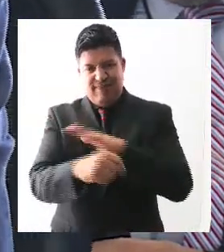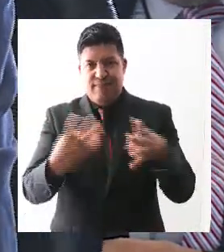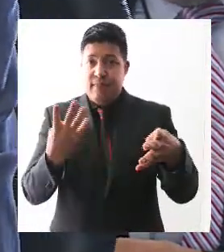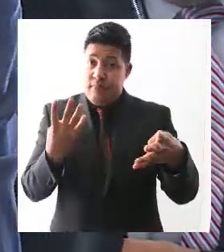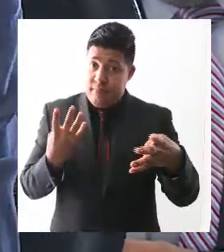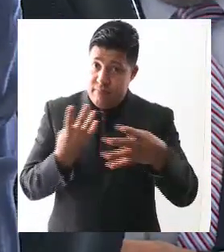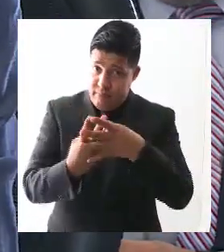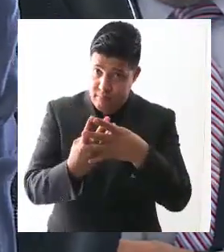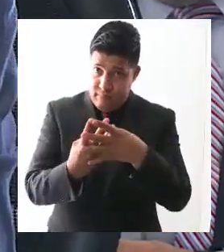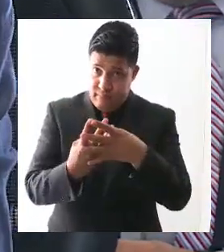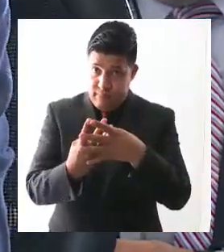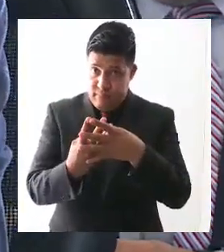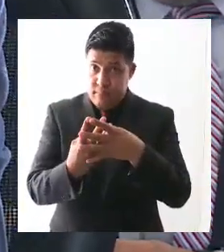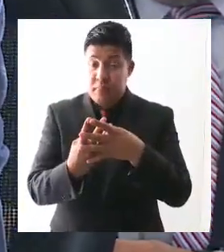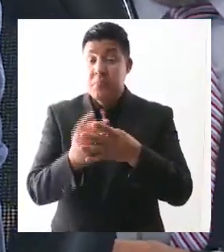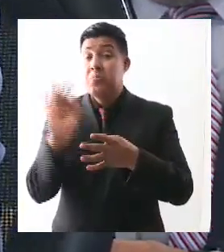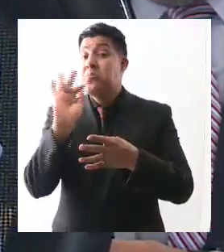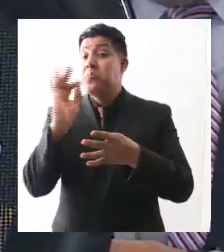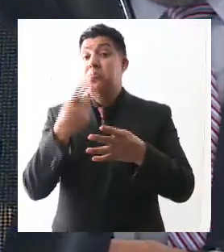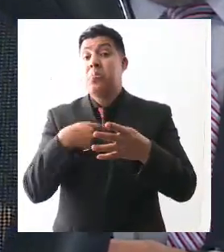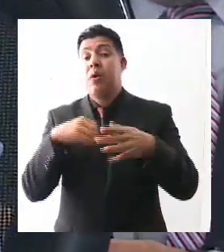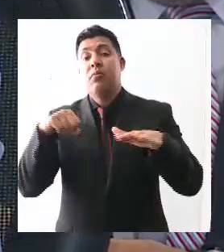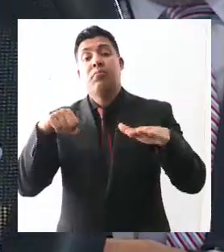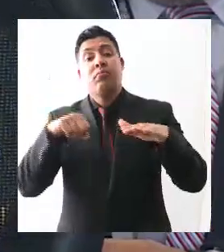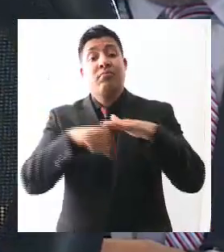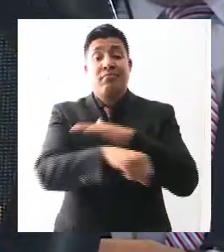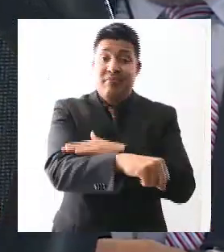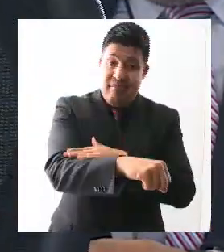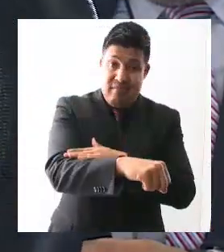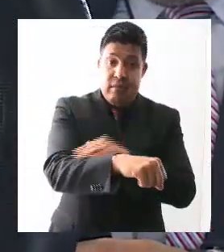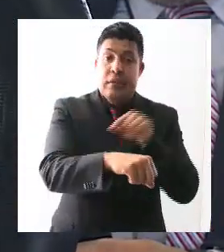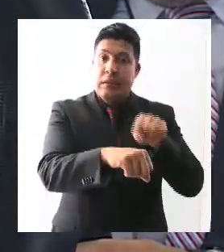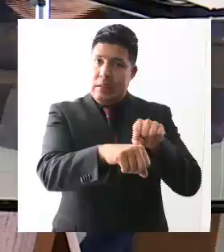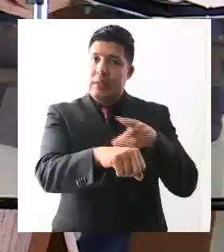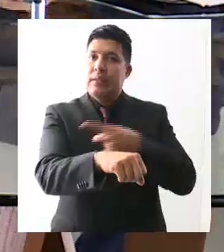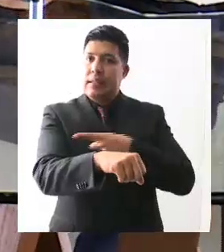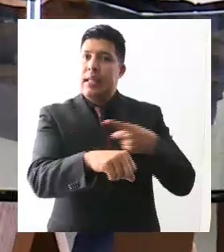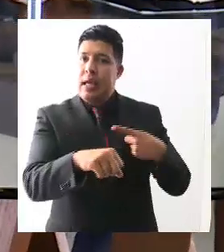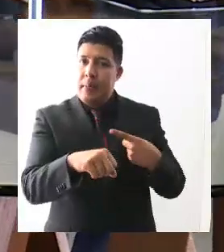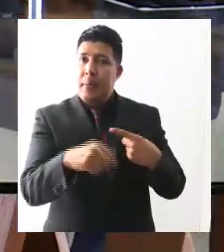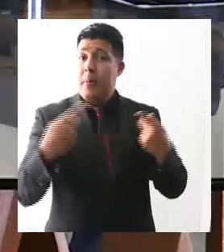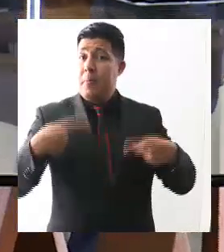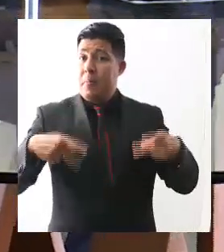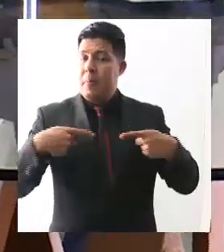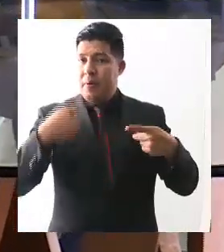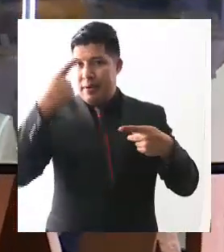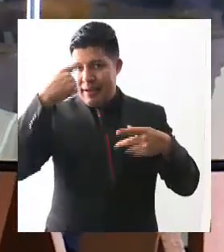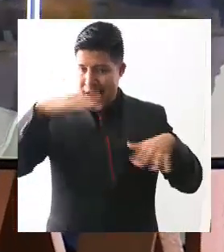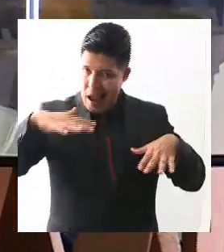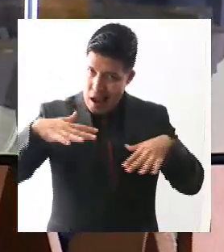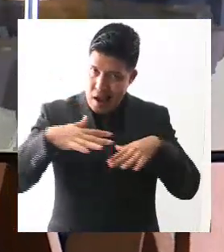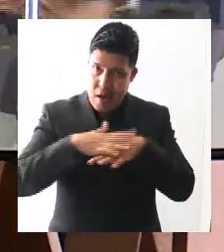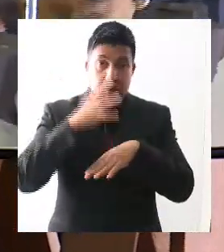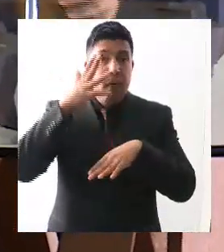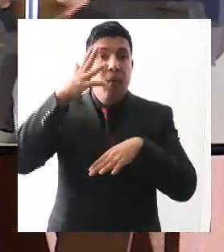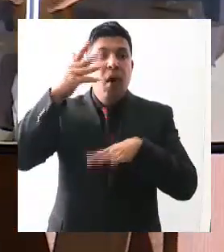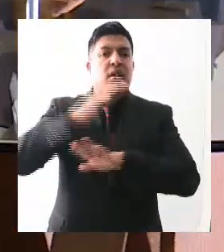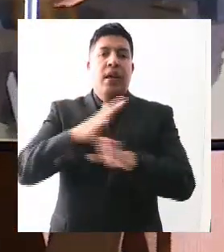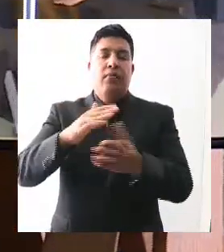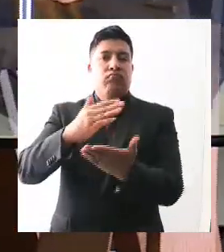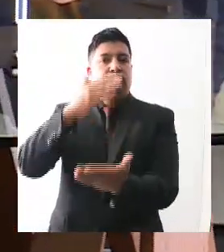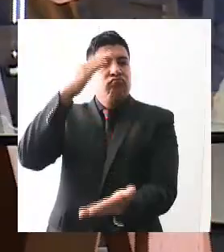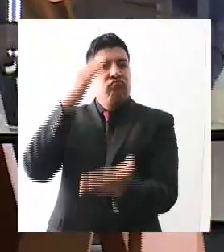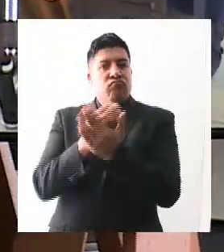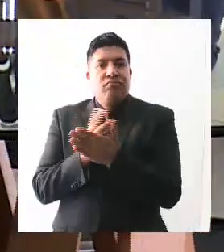reincención social del imputado y la modificación de su comportamiento para que no vuelva a delinquir? Es un